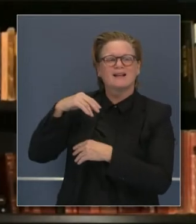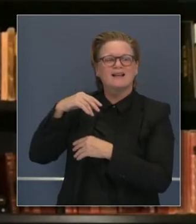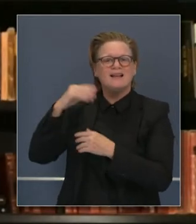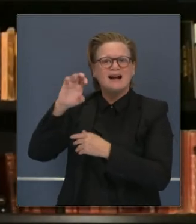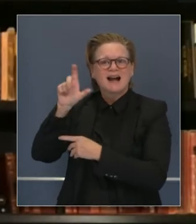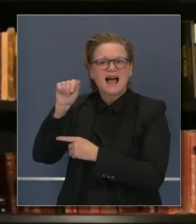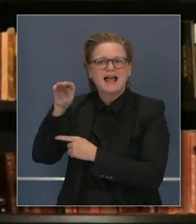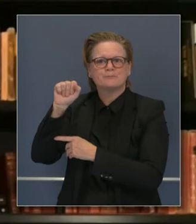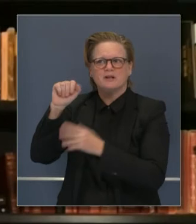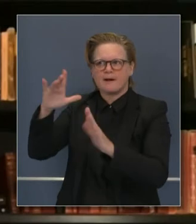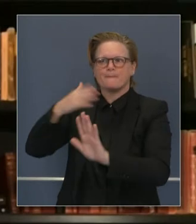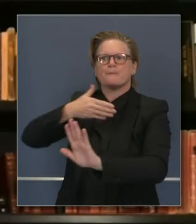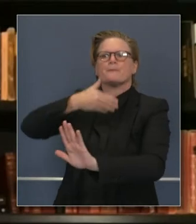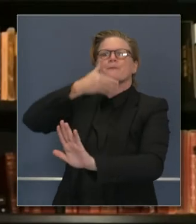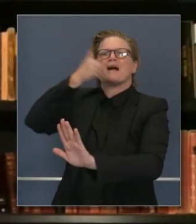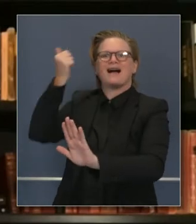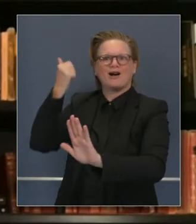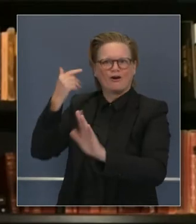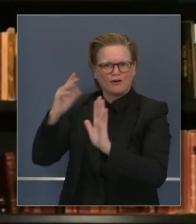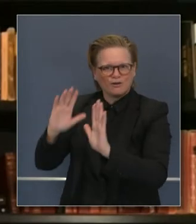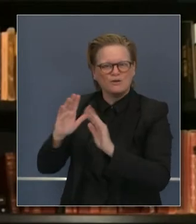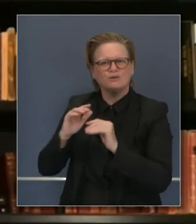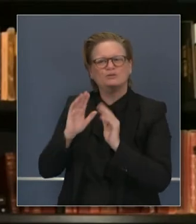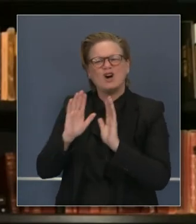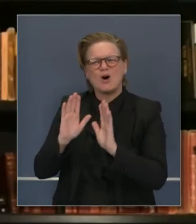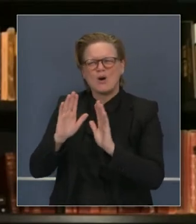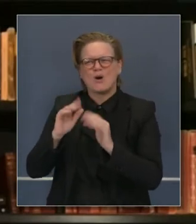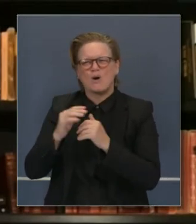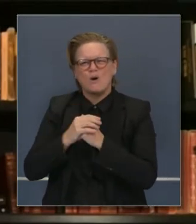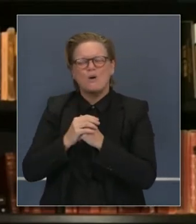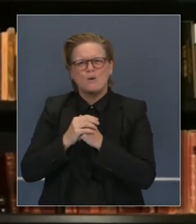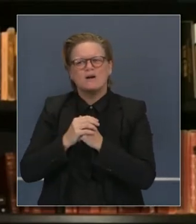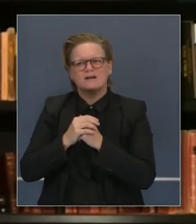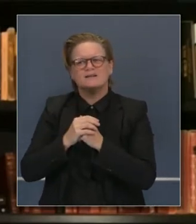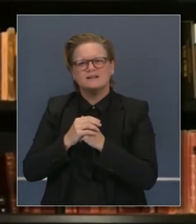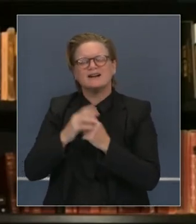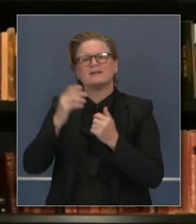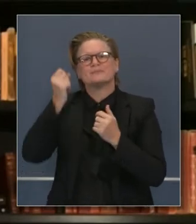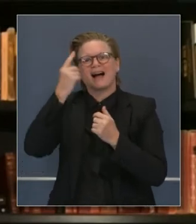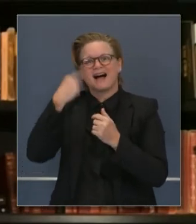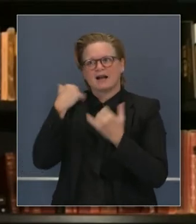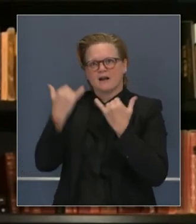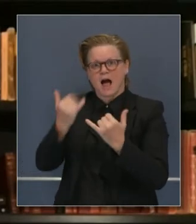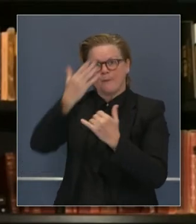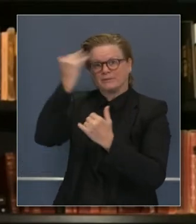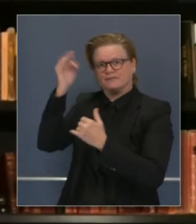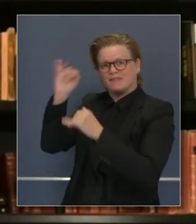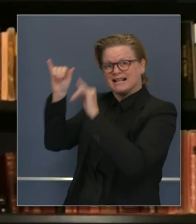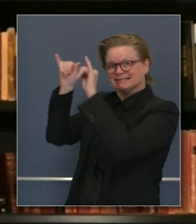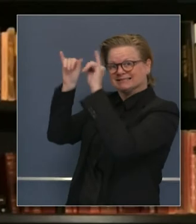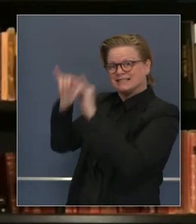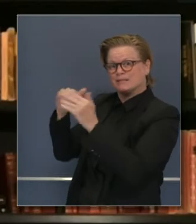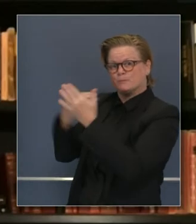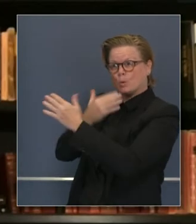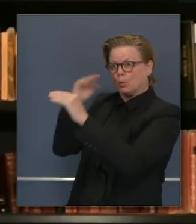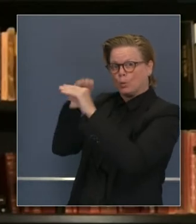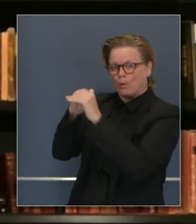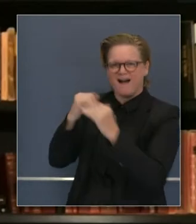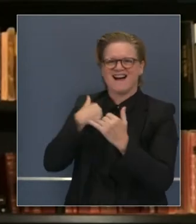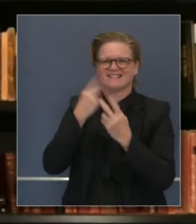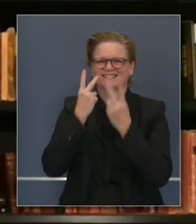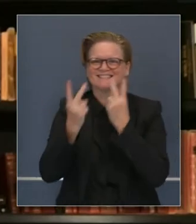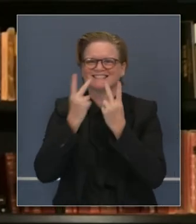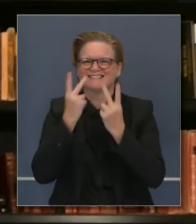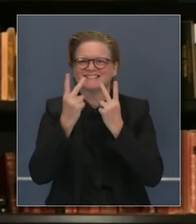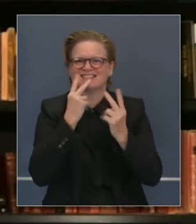PUA es un tema terco porque es donde vemos la mayor parte del fraude por la presuposición de